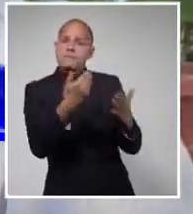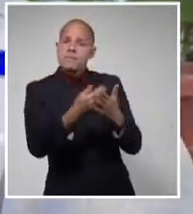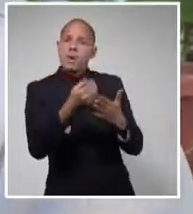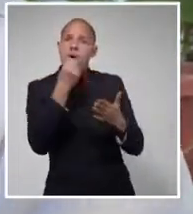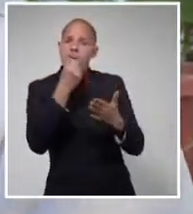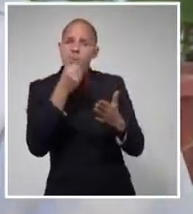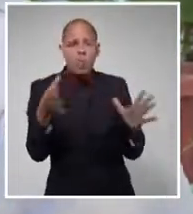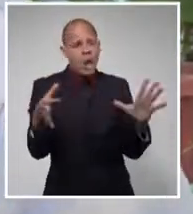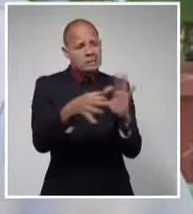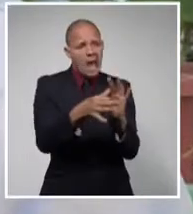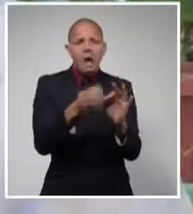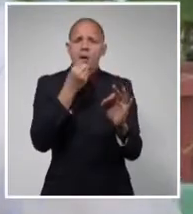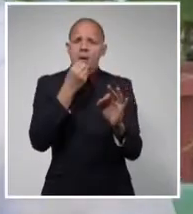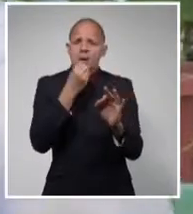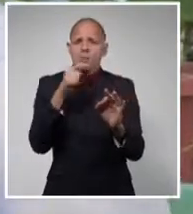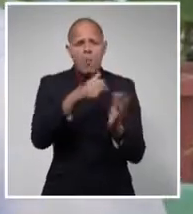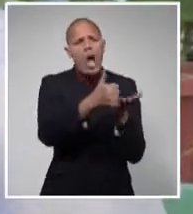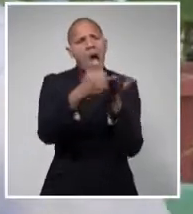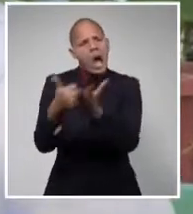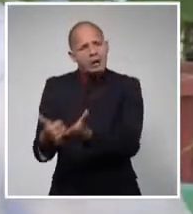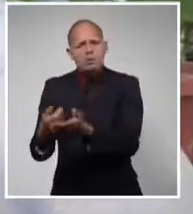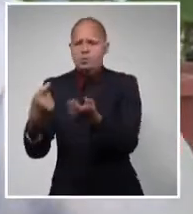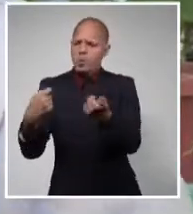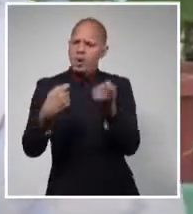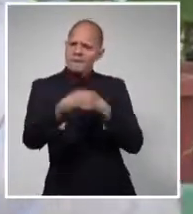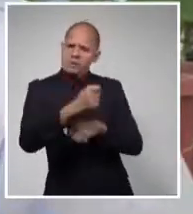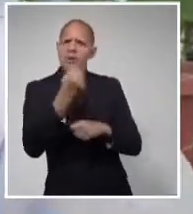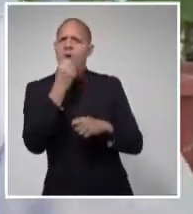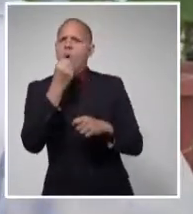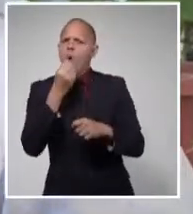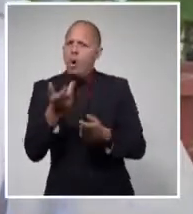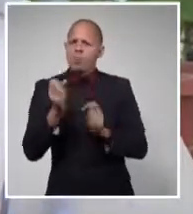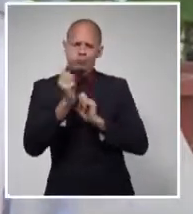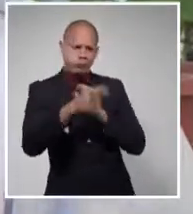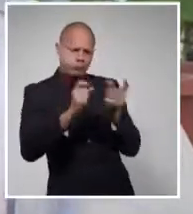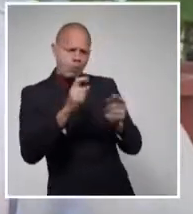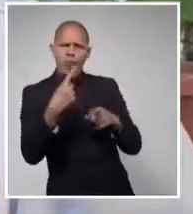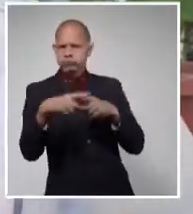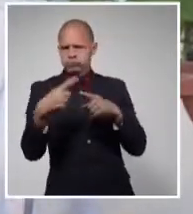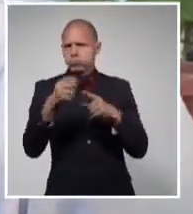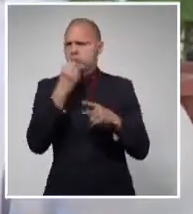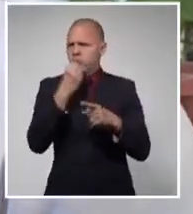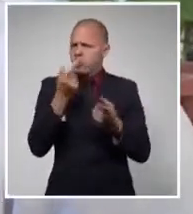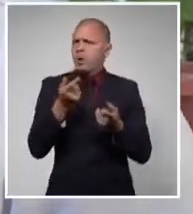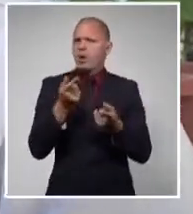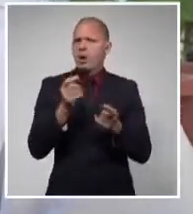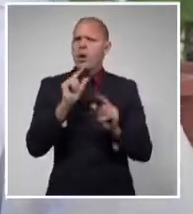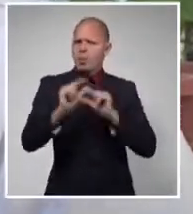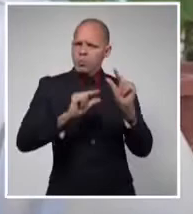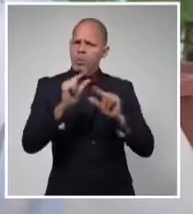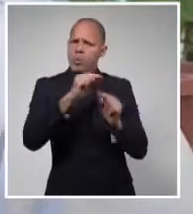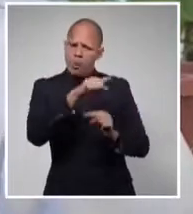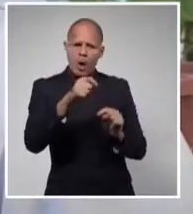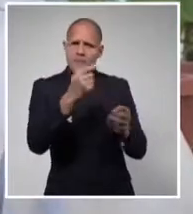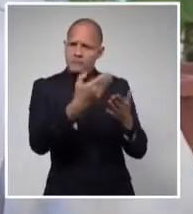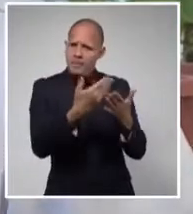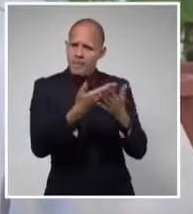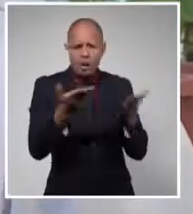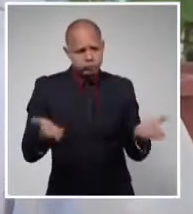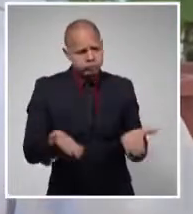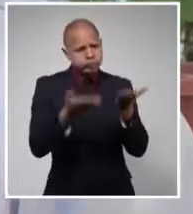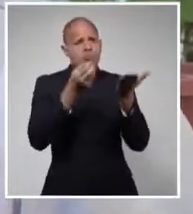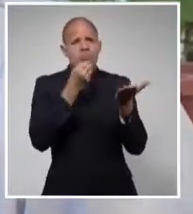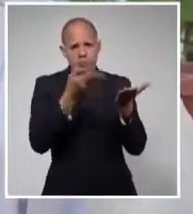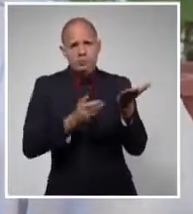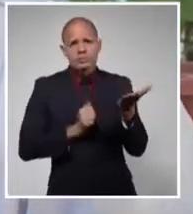encadenamiento que es necesario para que cada una de las empresas vaya hacia adelante. Y eso se ha visto aquí. Nosotros